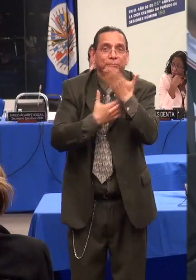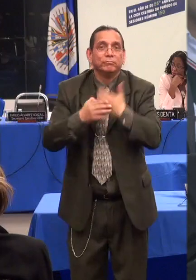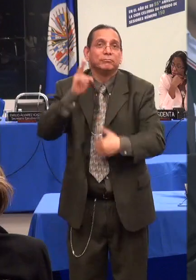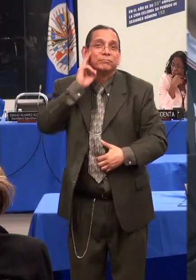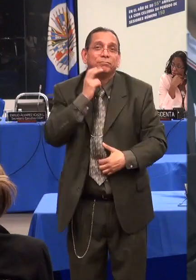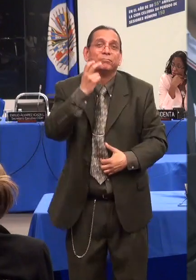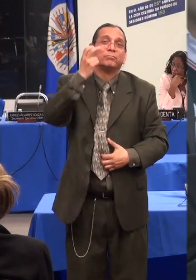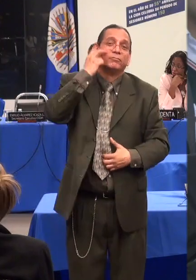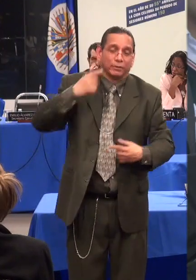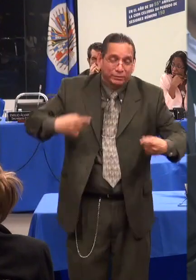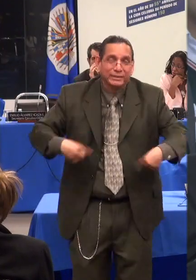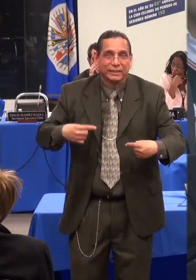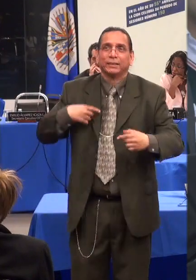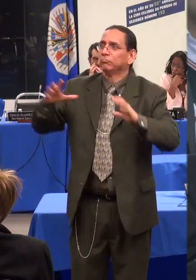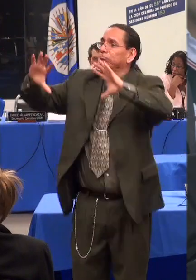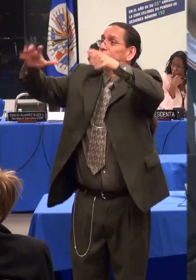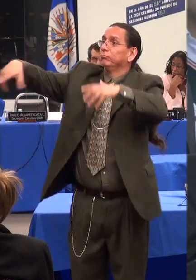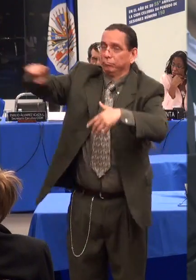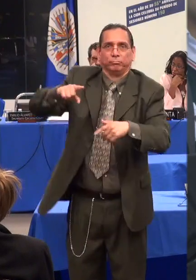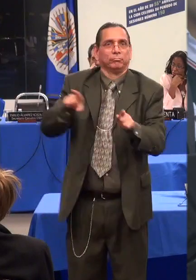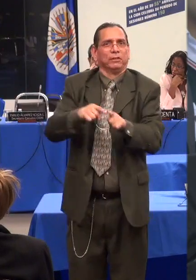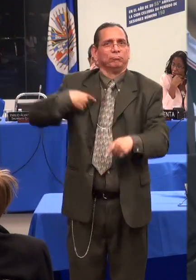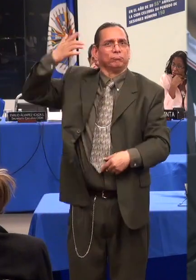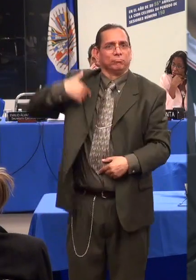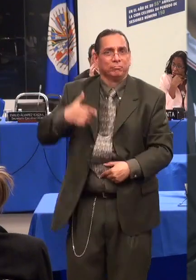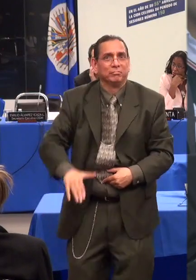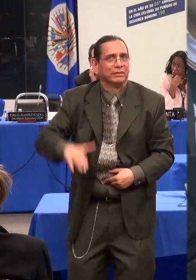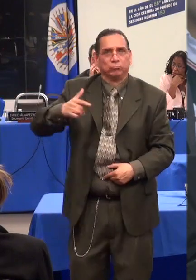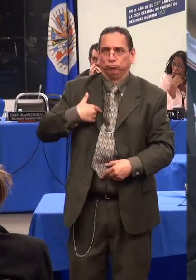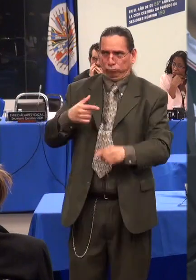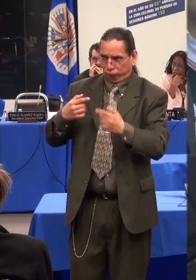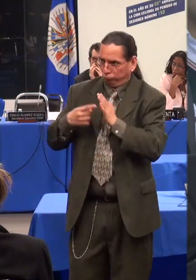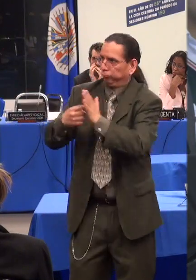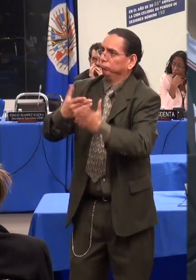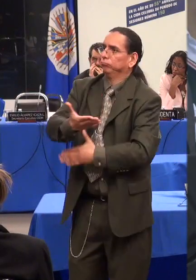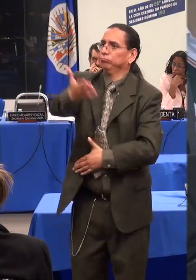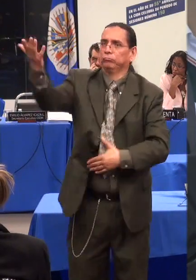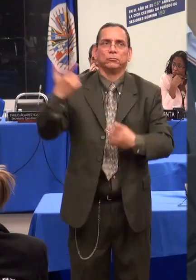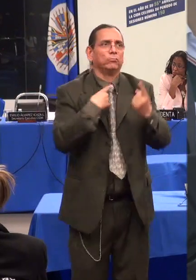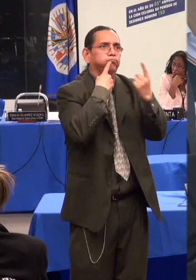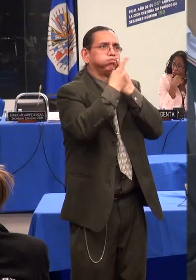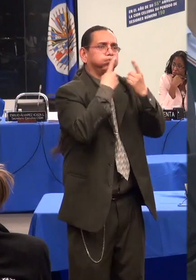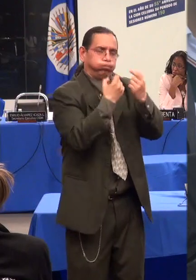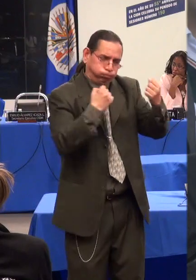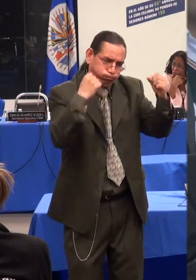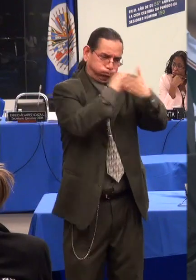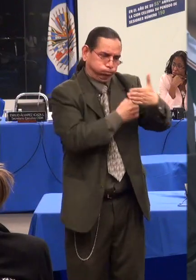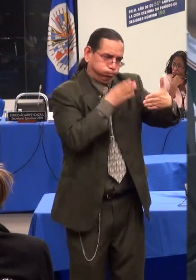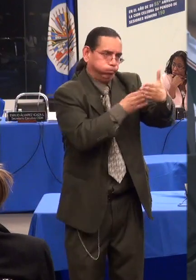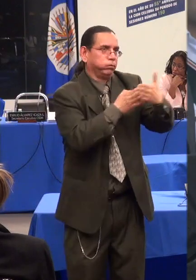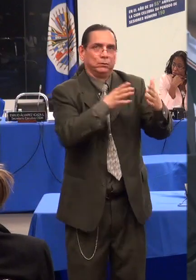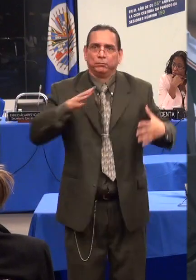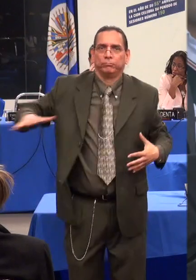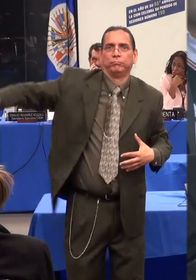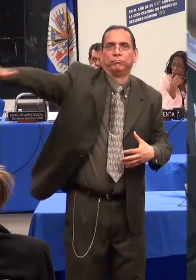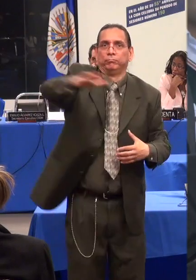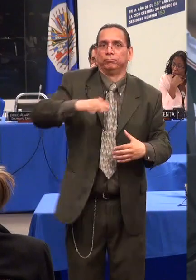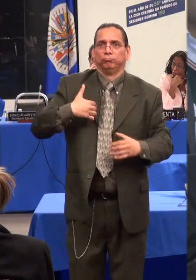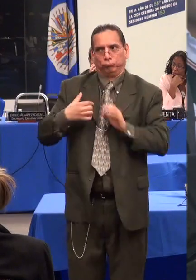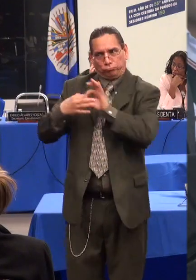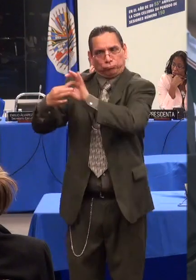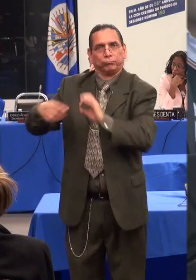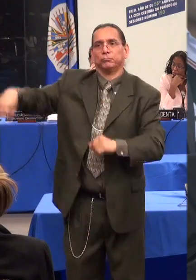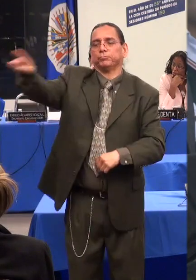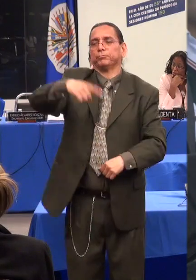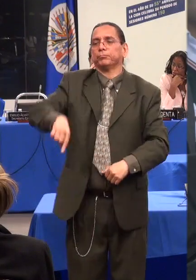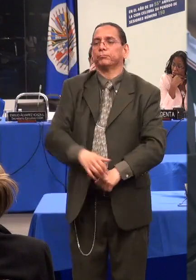A una amiga cuando estaba en el colegio embarazada, la sacaron del colegio y